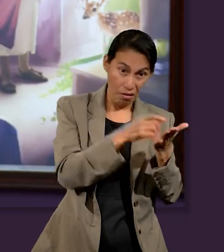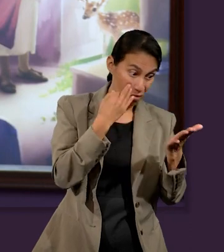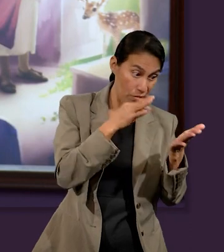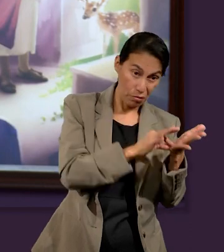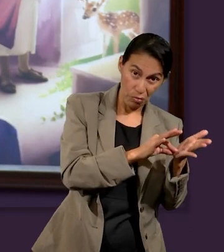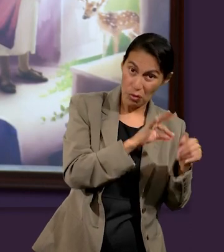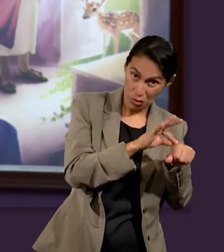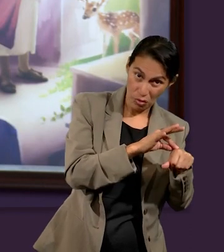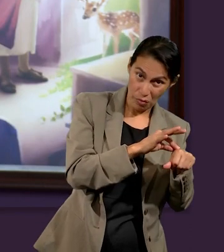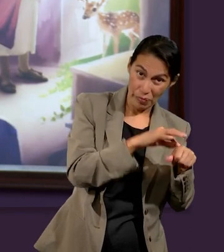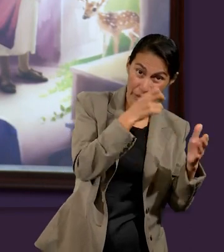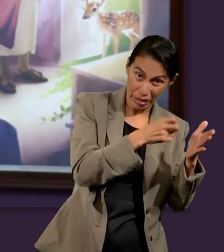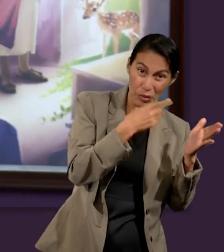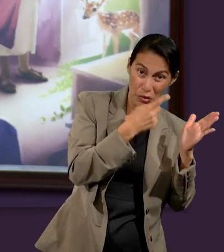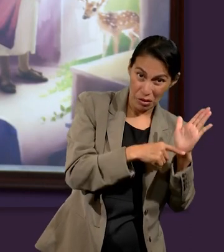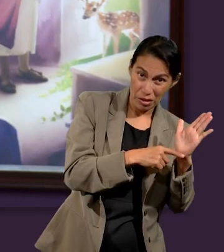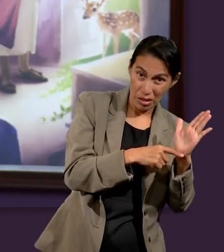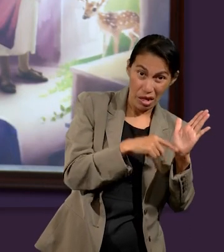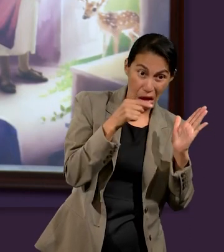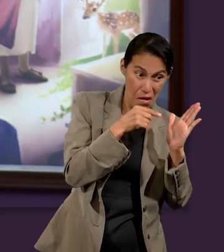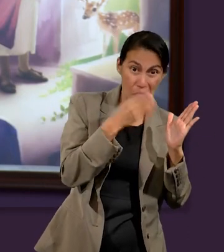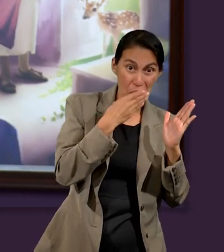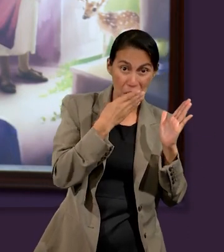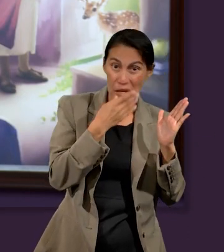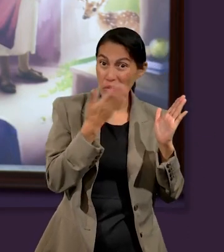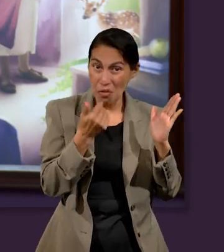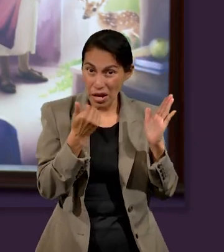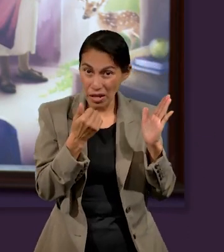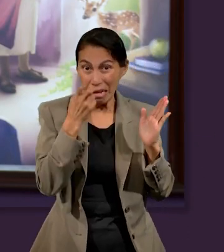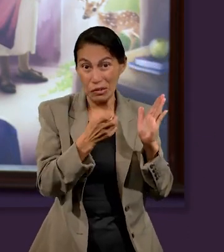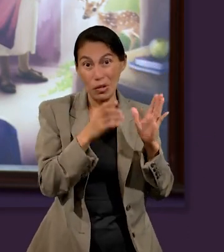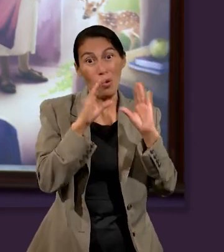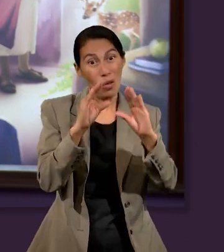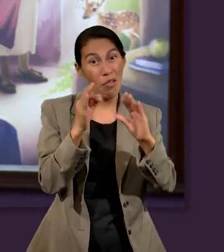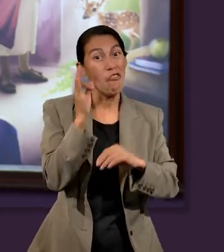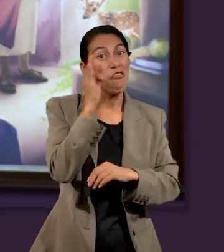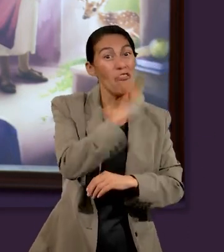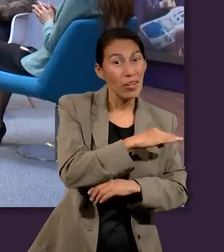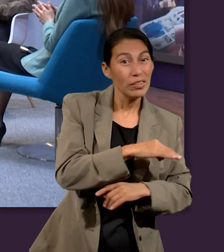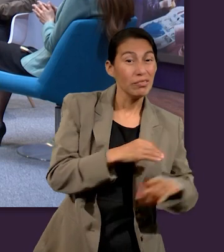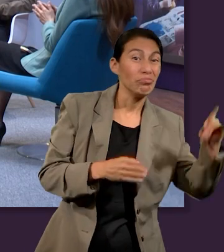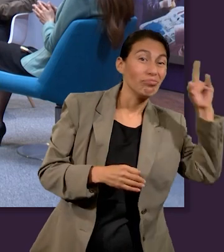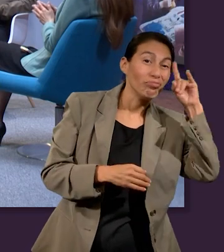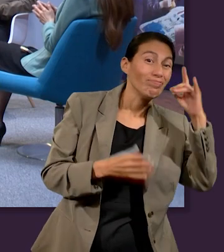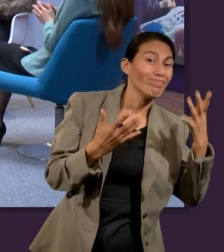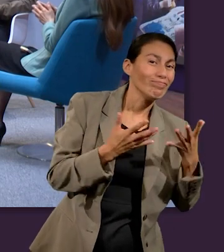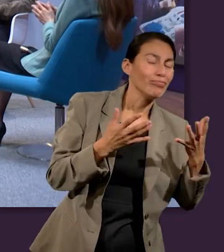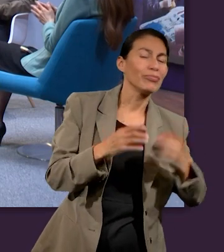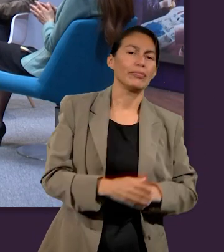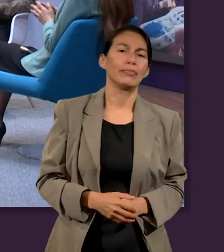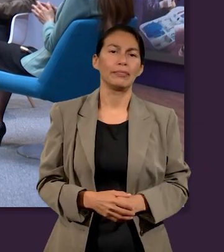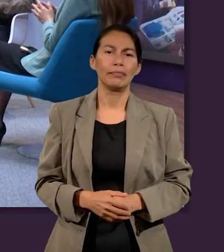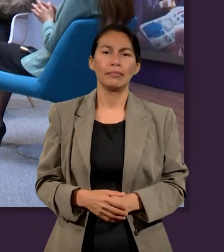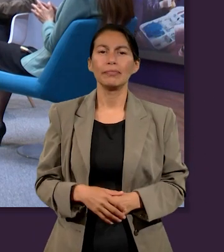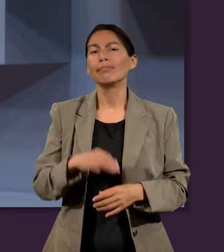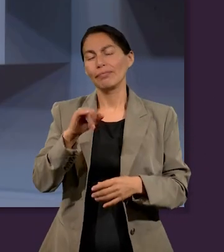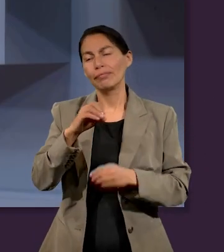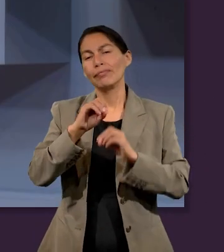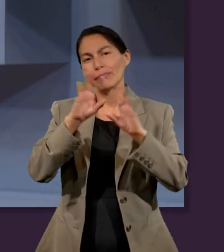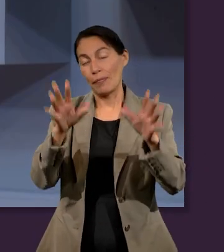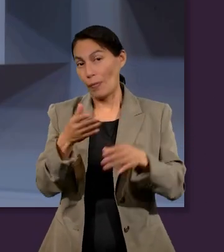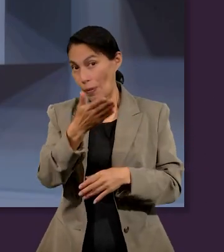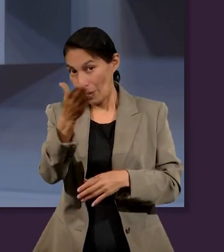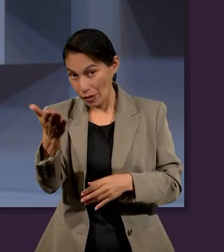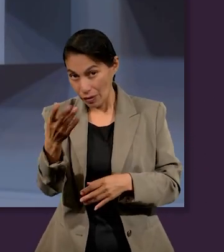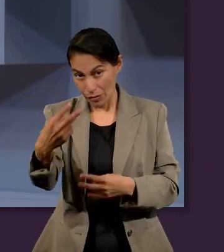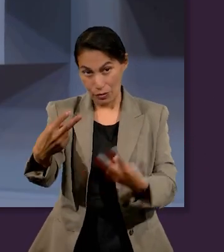es mundo? A la ley y al testimonio, si no es como dice la palabra de Dios, es porque no es real. Así es. Y para ustedes que